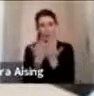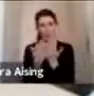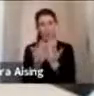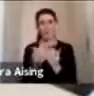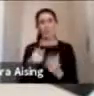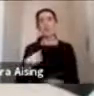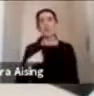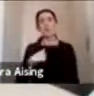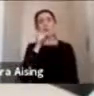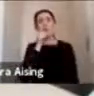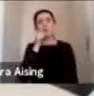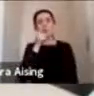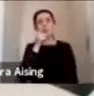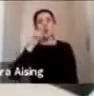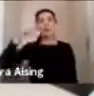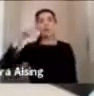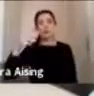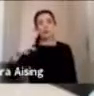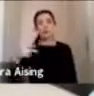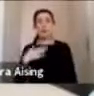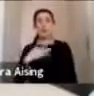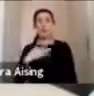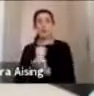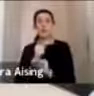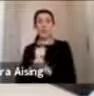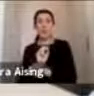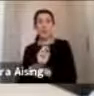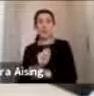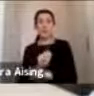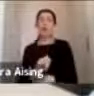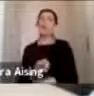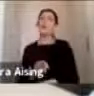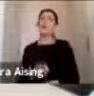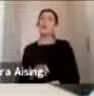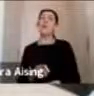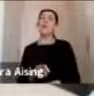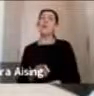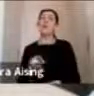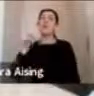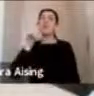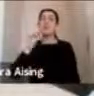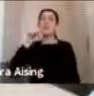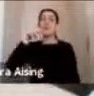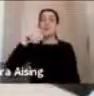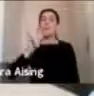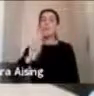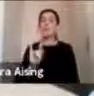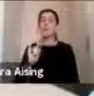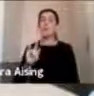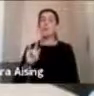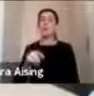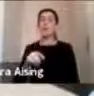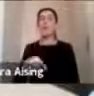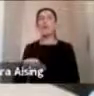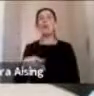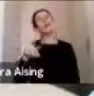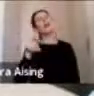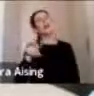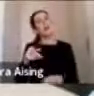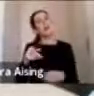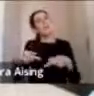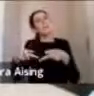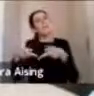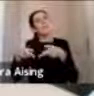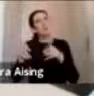mis turnos y mi trabajo profesional en el SAMU, que es el Sistema de Atención Médica de Urgencia Público de Chile. Es una ambulancia